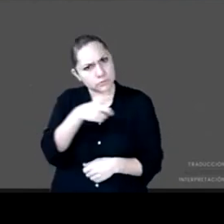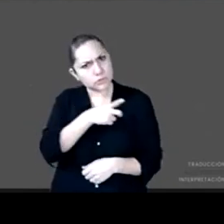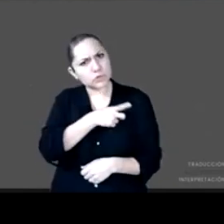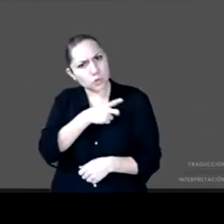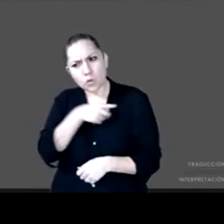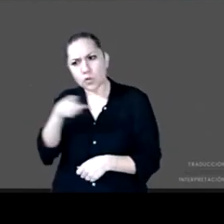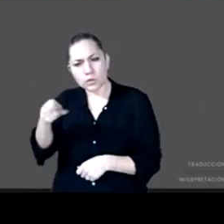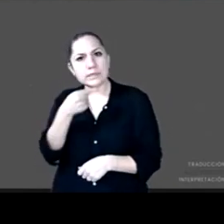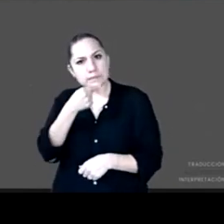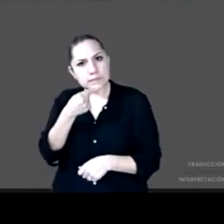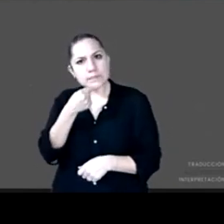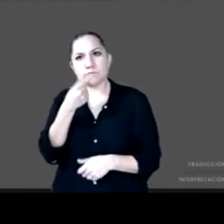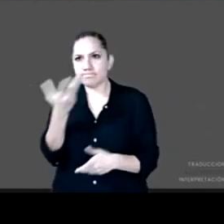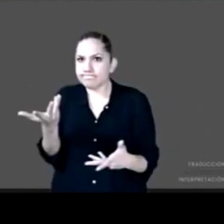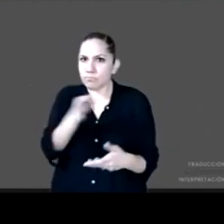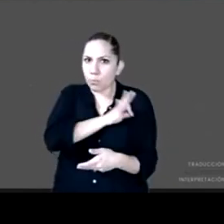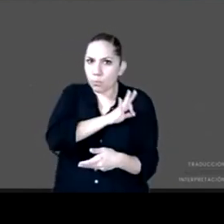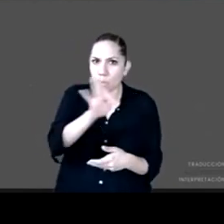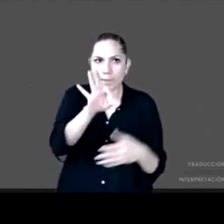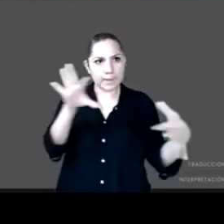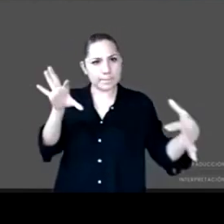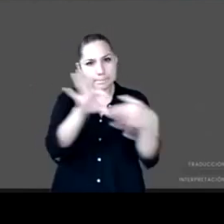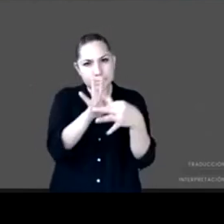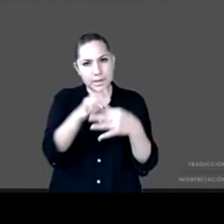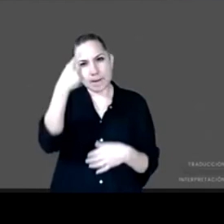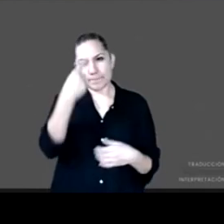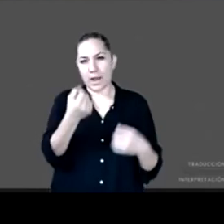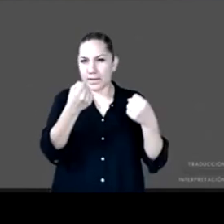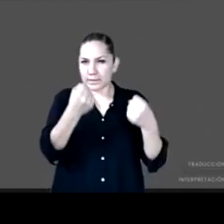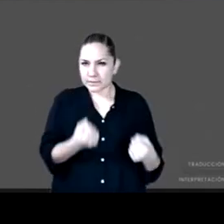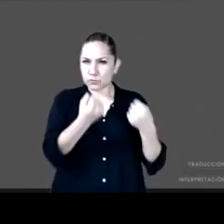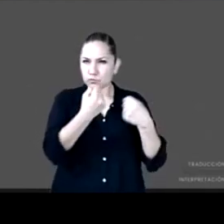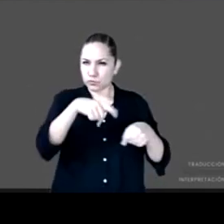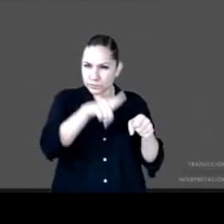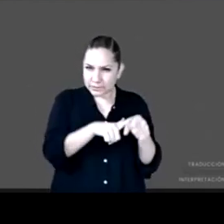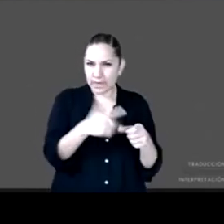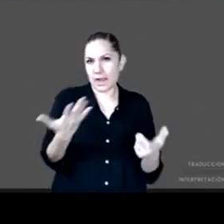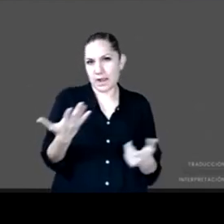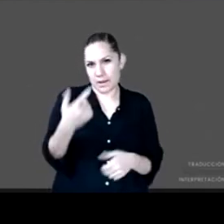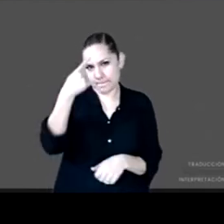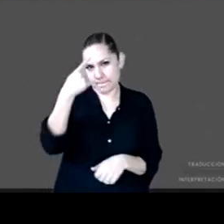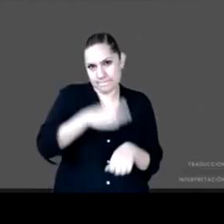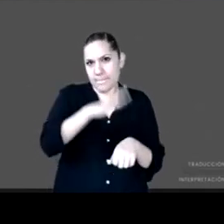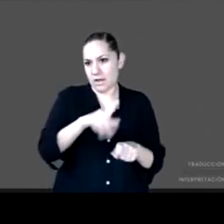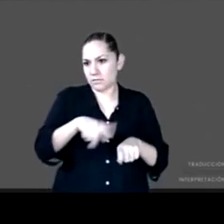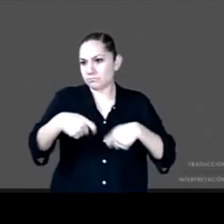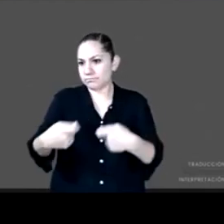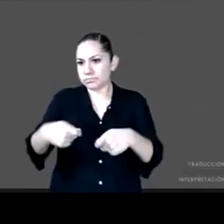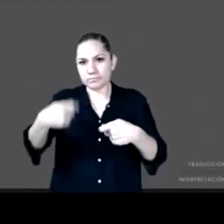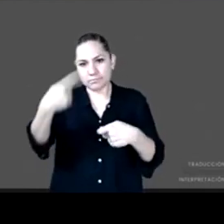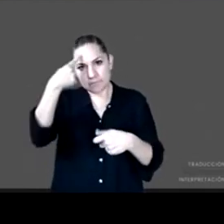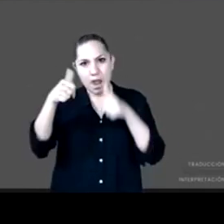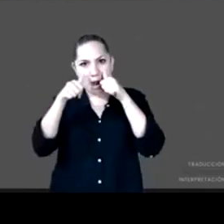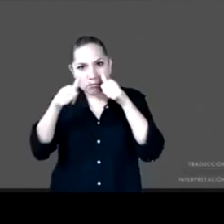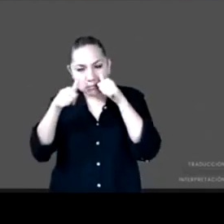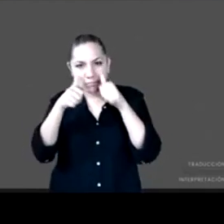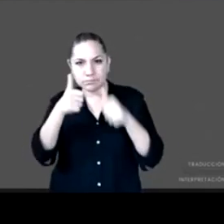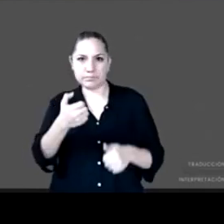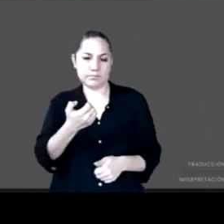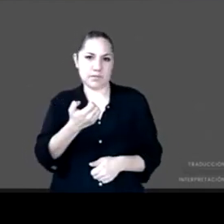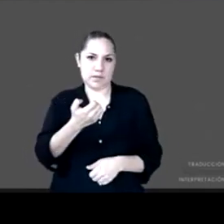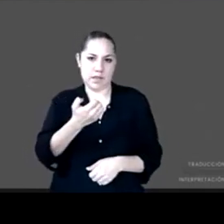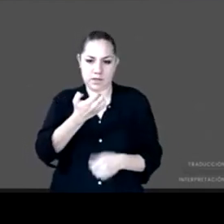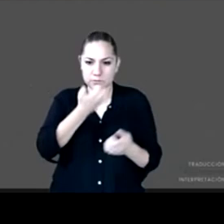seguridad social especialmente a la parte de salud y obviamente pues a la escolar que pueda